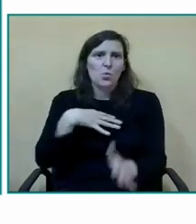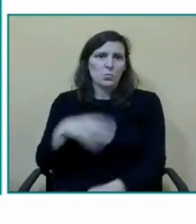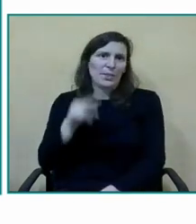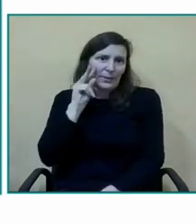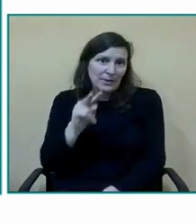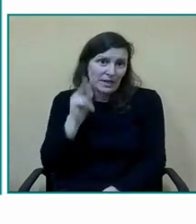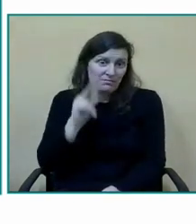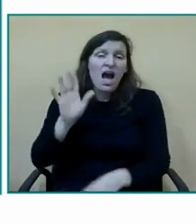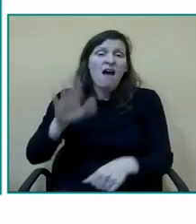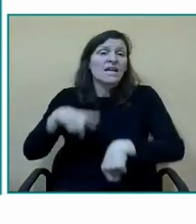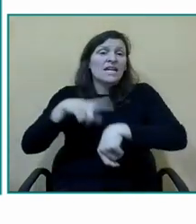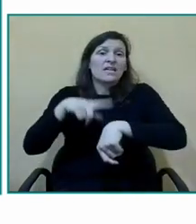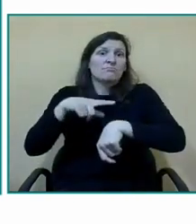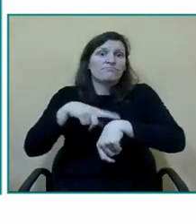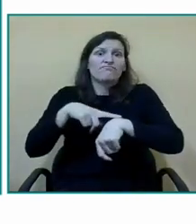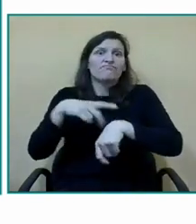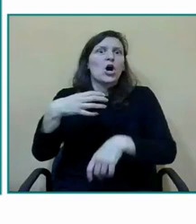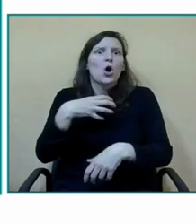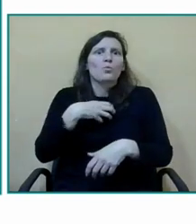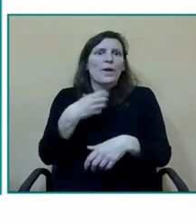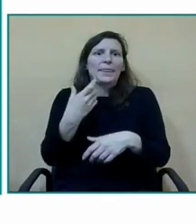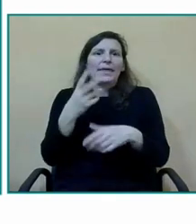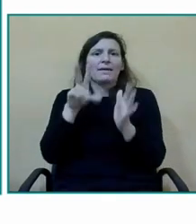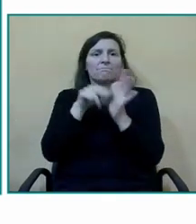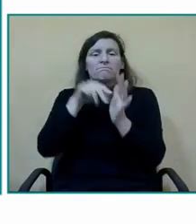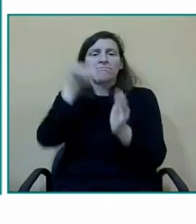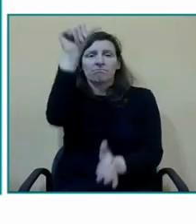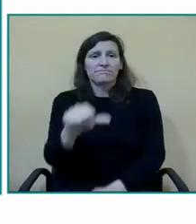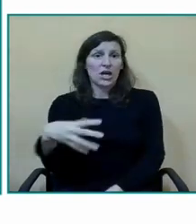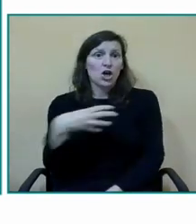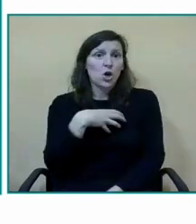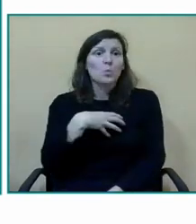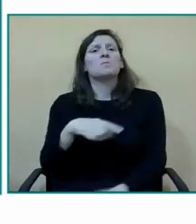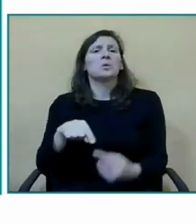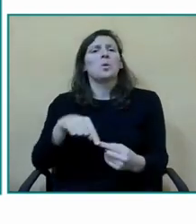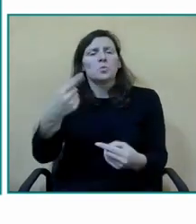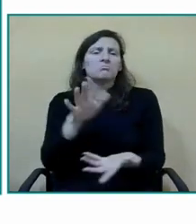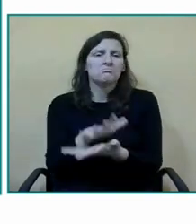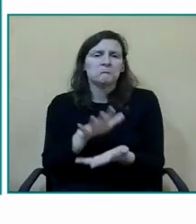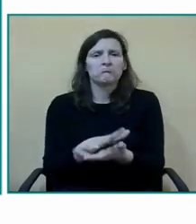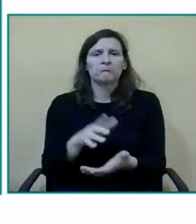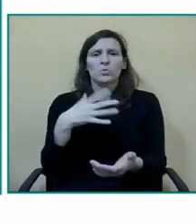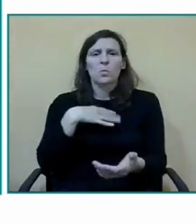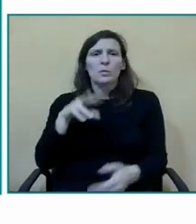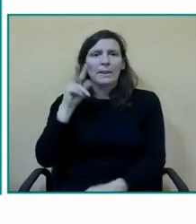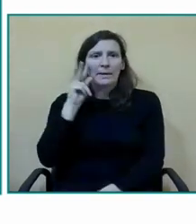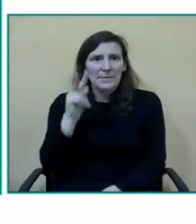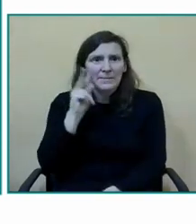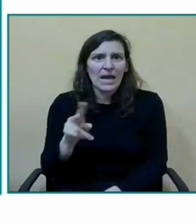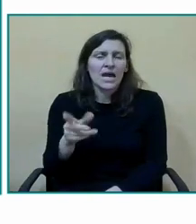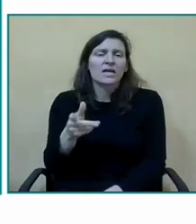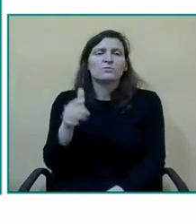mostrar y que podéis ver tranquilamente pues también